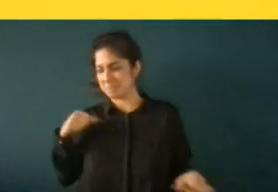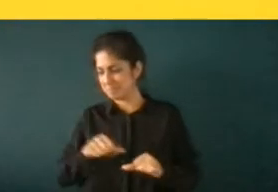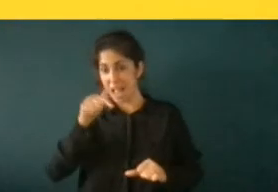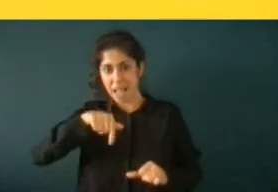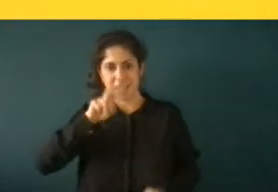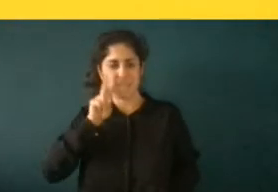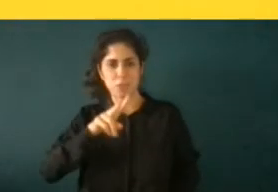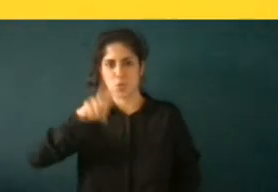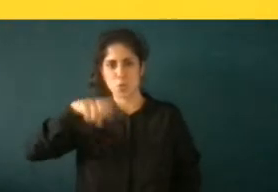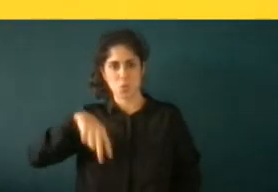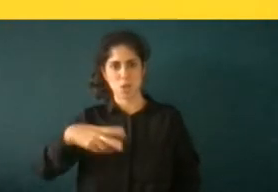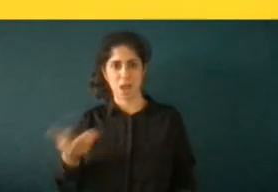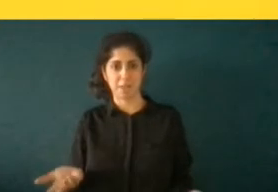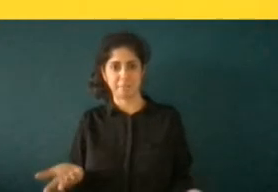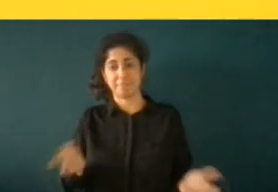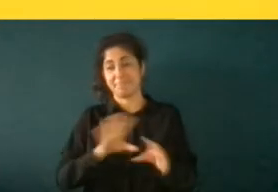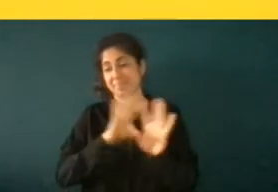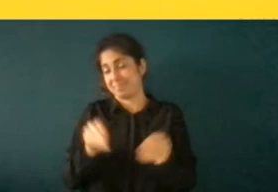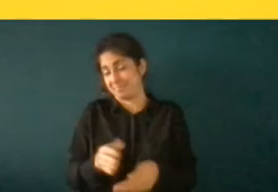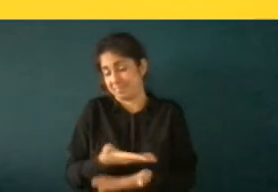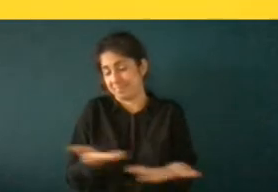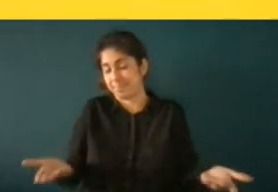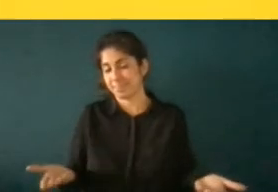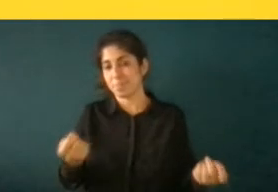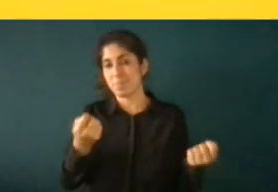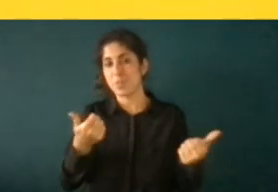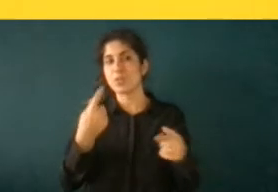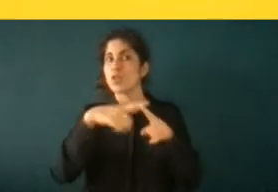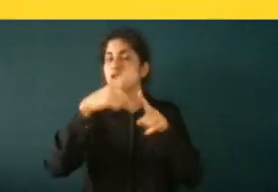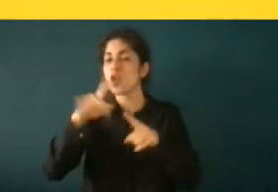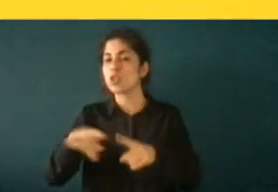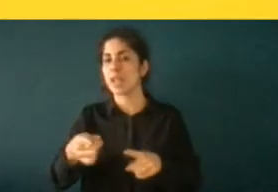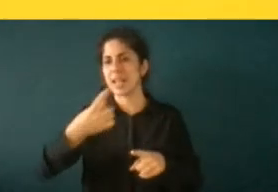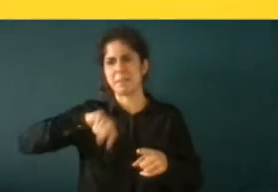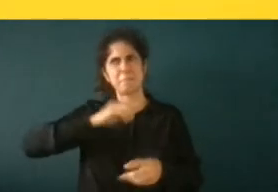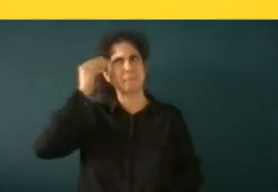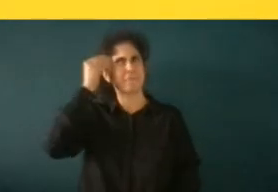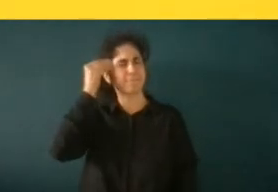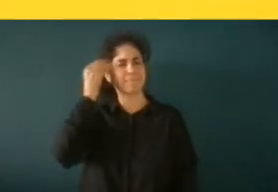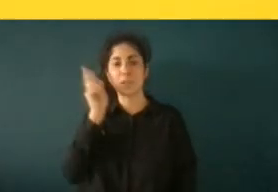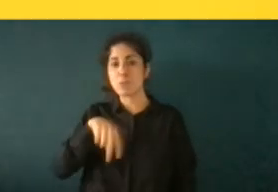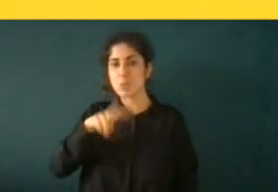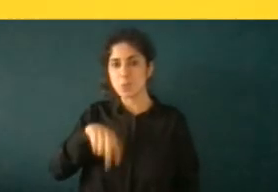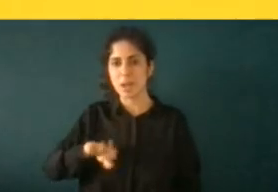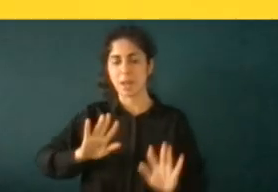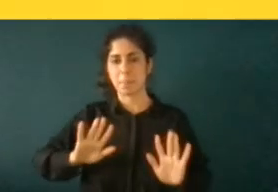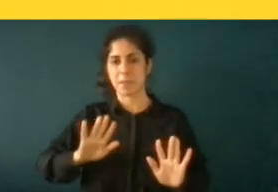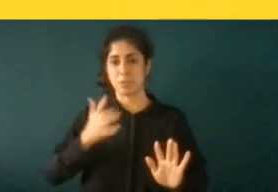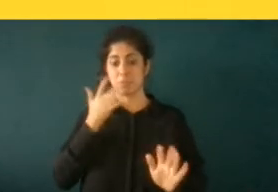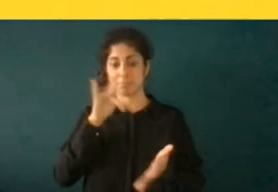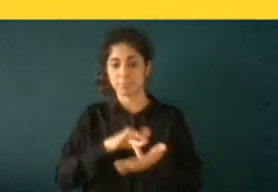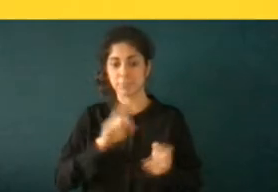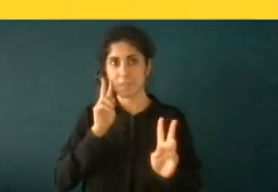en fin un poco que nos deja son cosas en las que no pensamos pero que sí que llaman bastante la atención